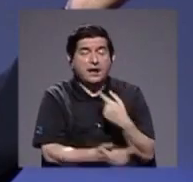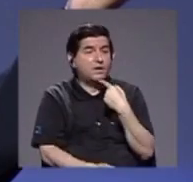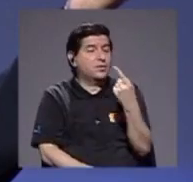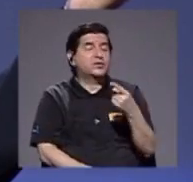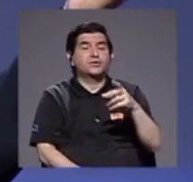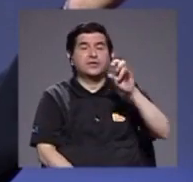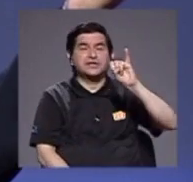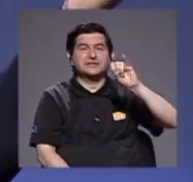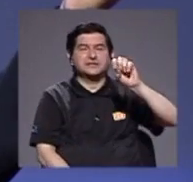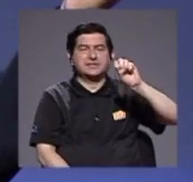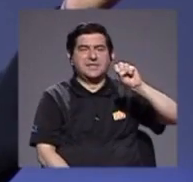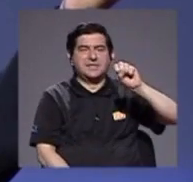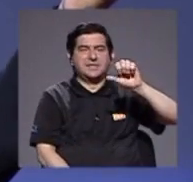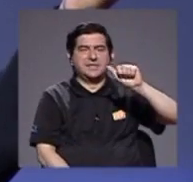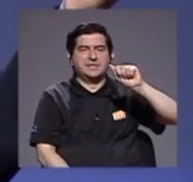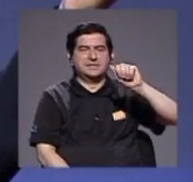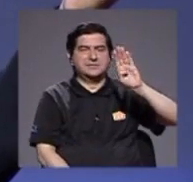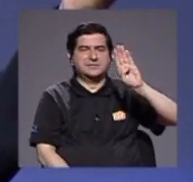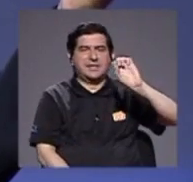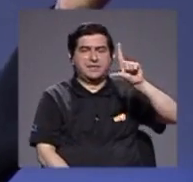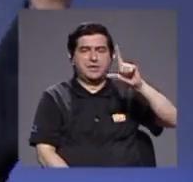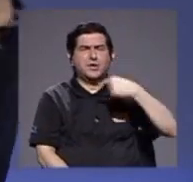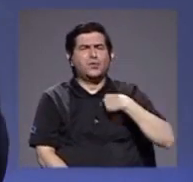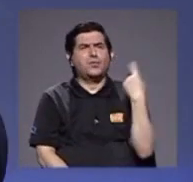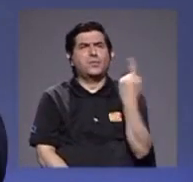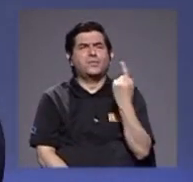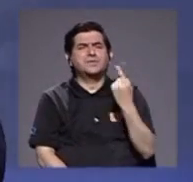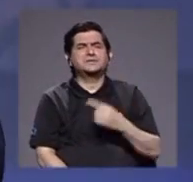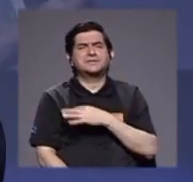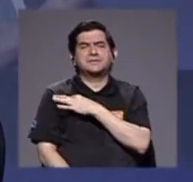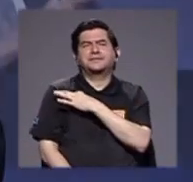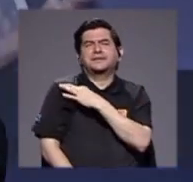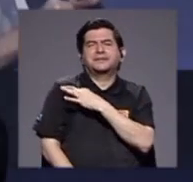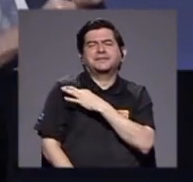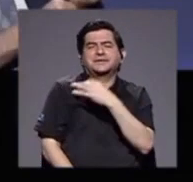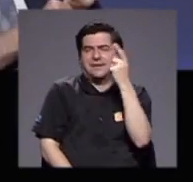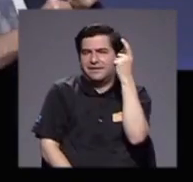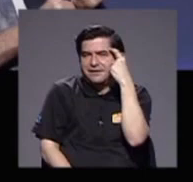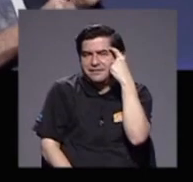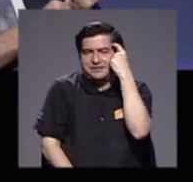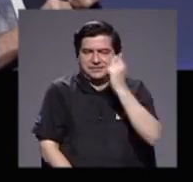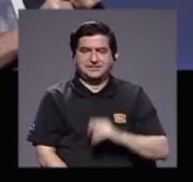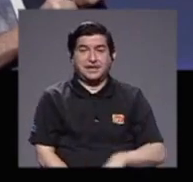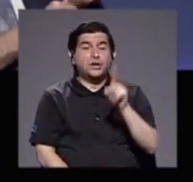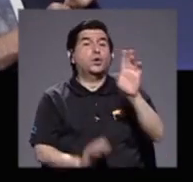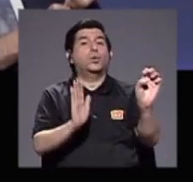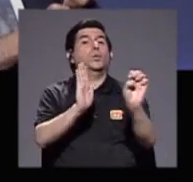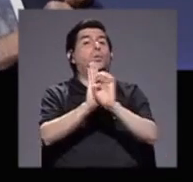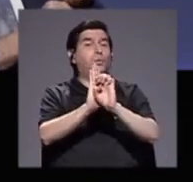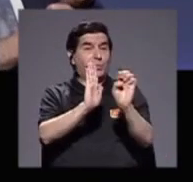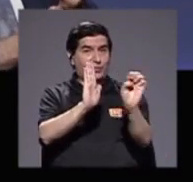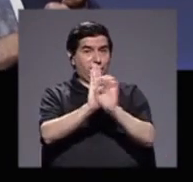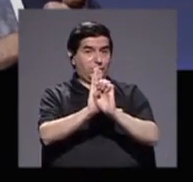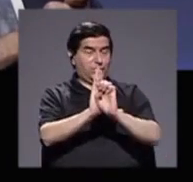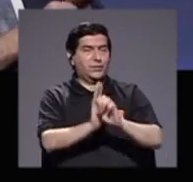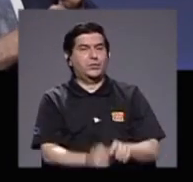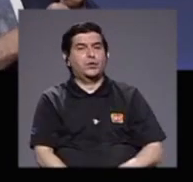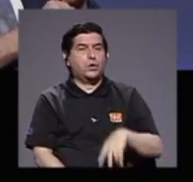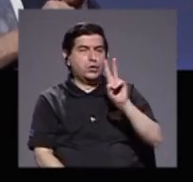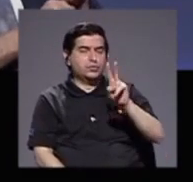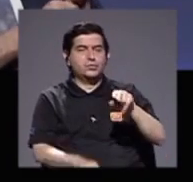Isabel habla uno siempre tiene una invitación a pensar. hay un ejemplo de dos